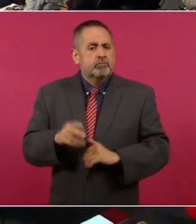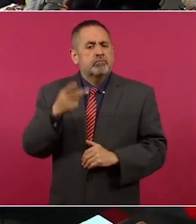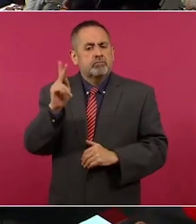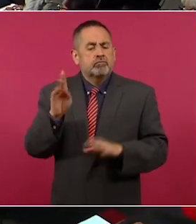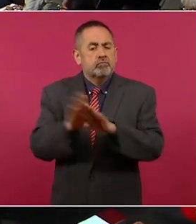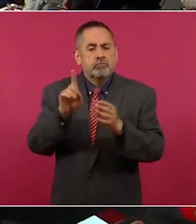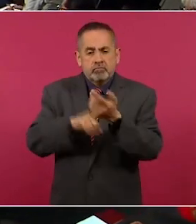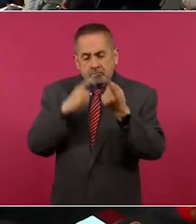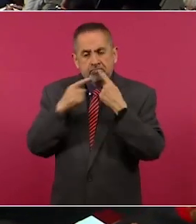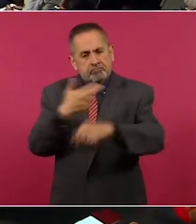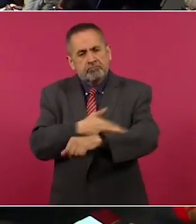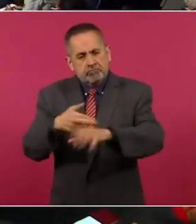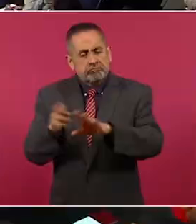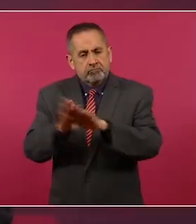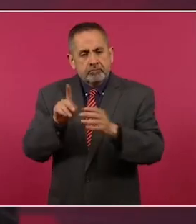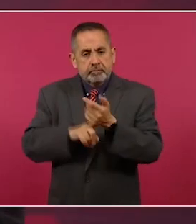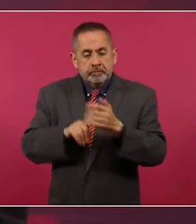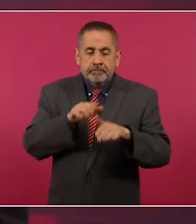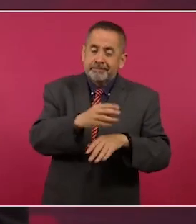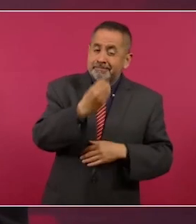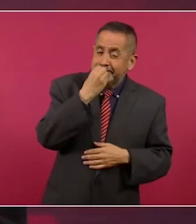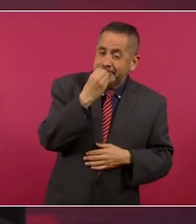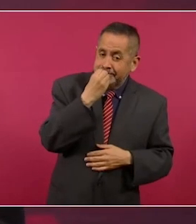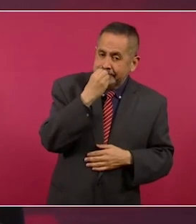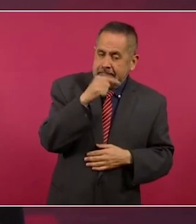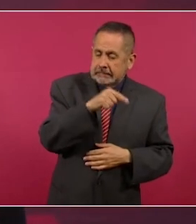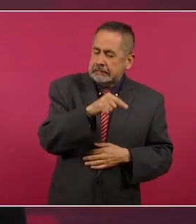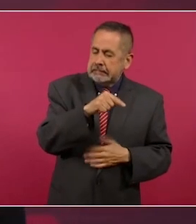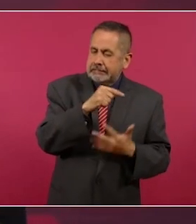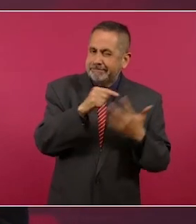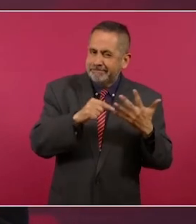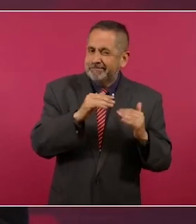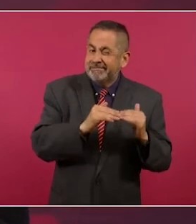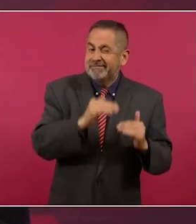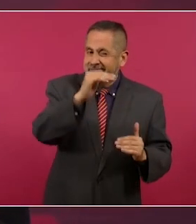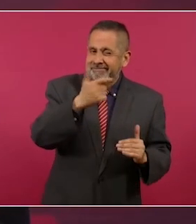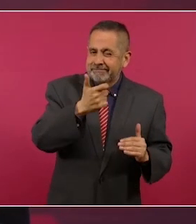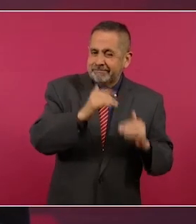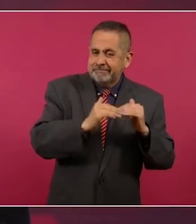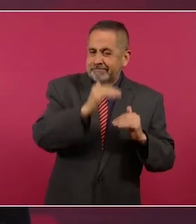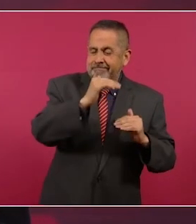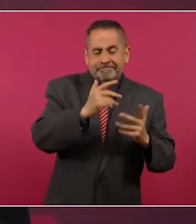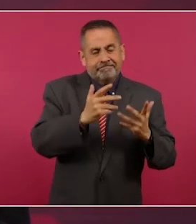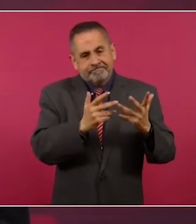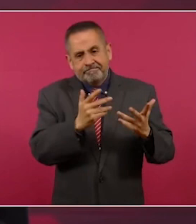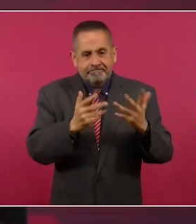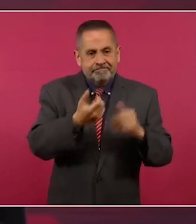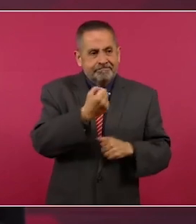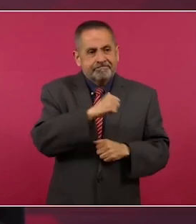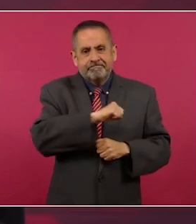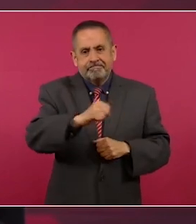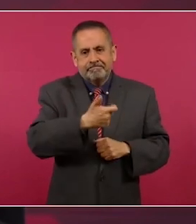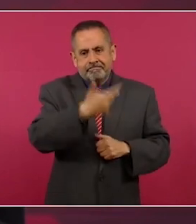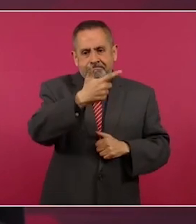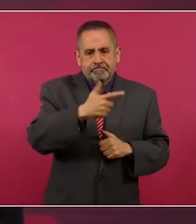en lo que corresponde a alimentos es mayor nuestra inflación con relación